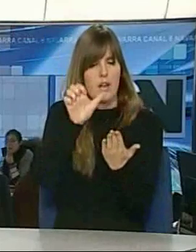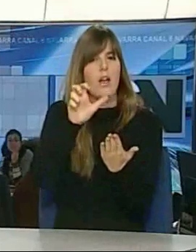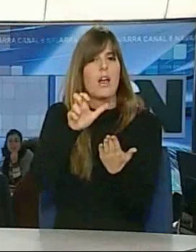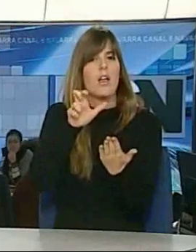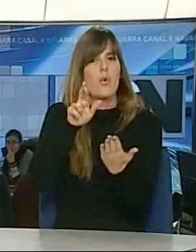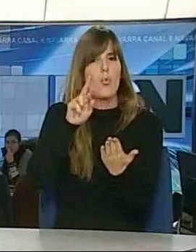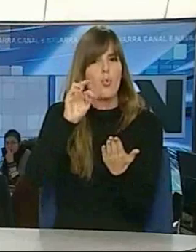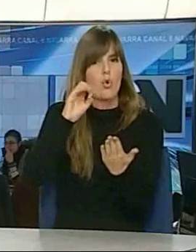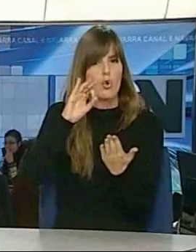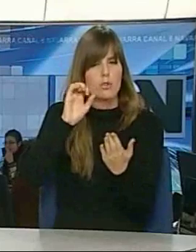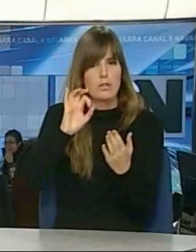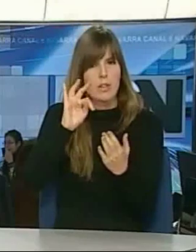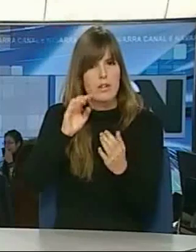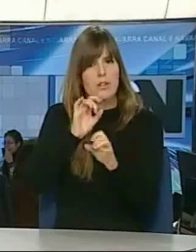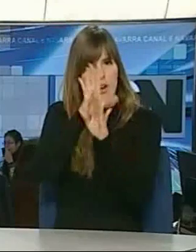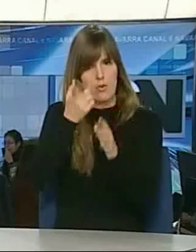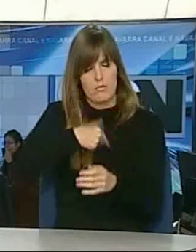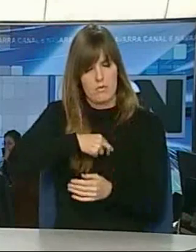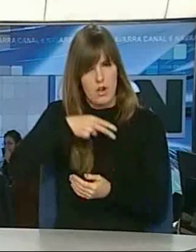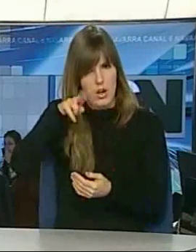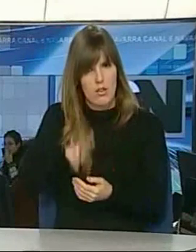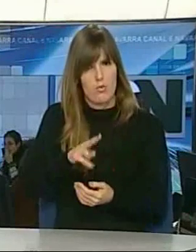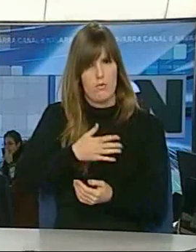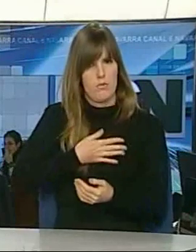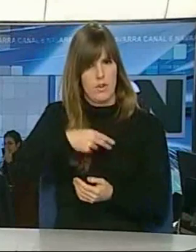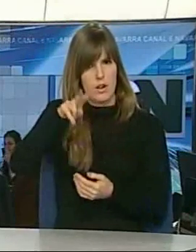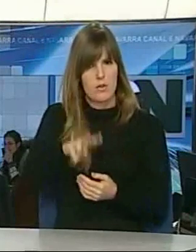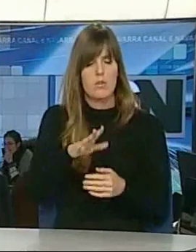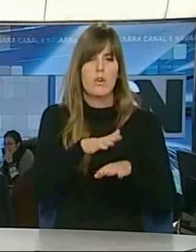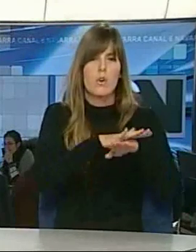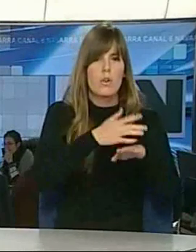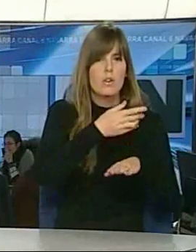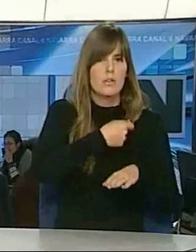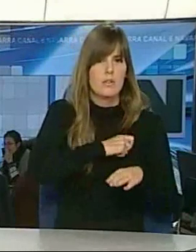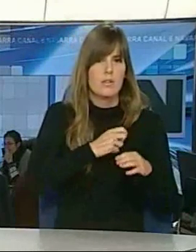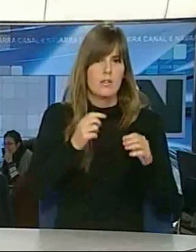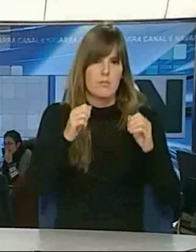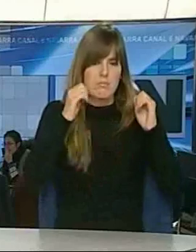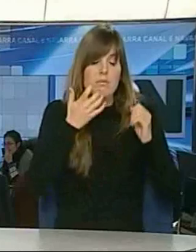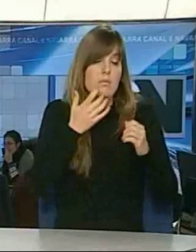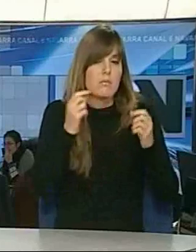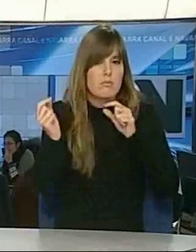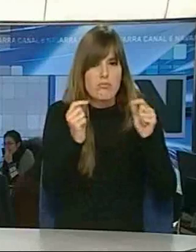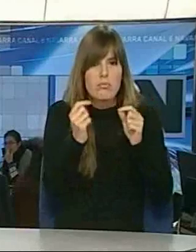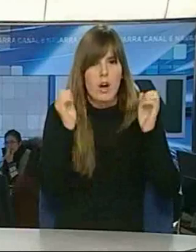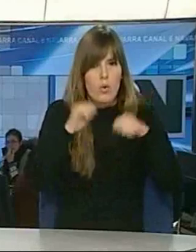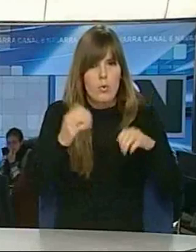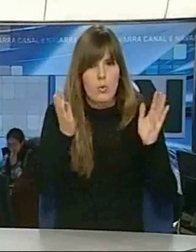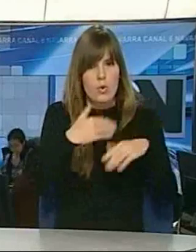pues nosotros pensamos que tenemos razón. Y, aunque no nos pusiéramos de acuerdo con el Estado en las próximas semanas, pues lo veremos,